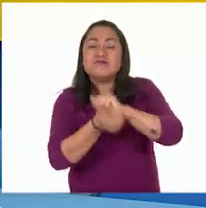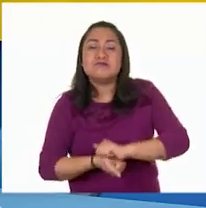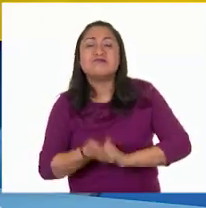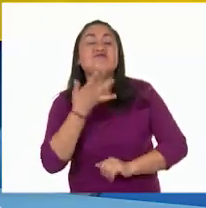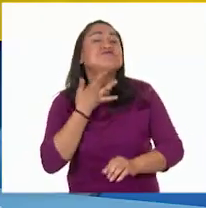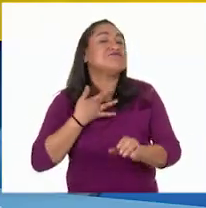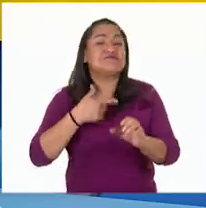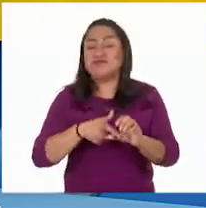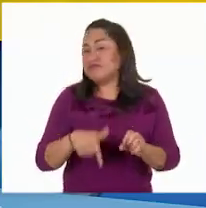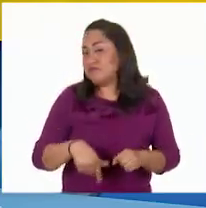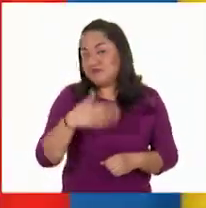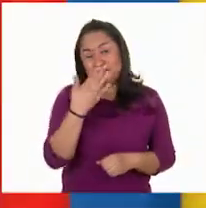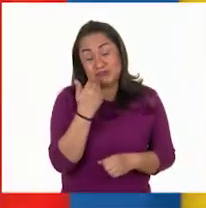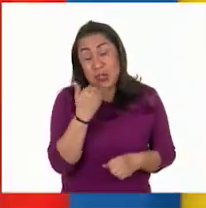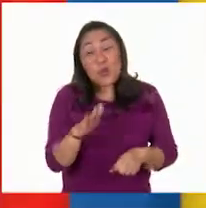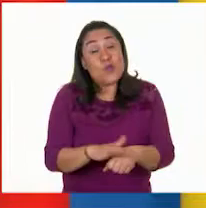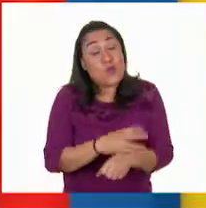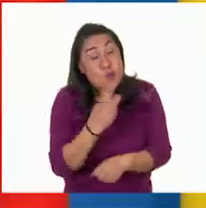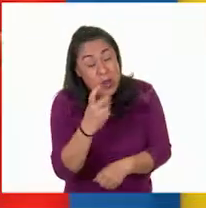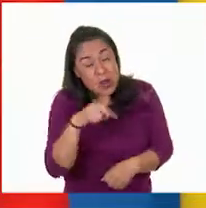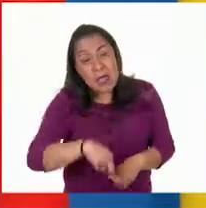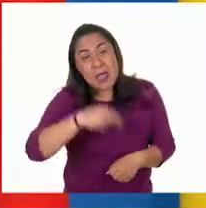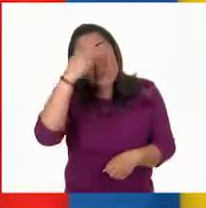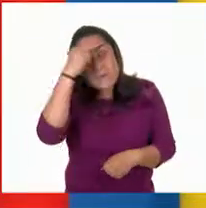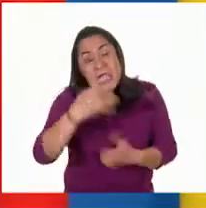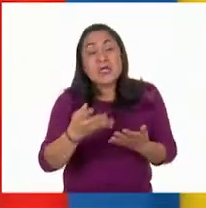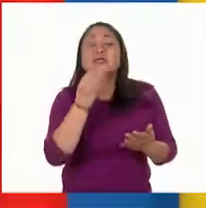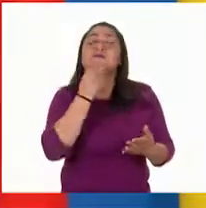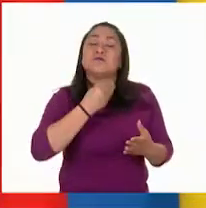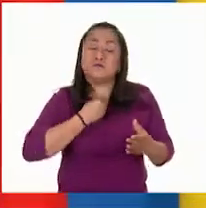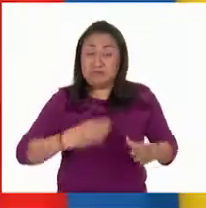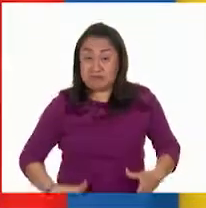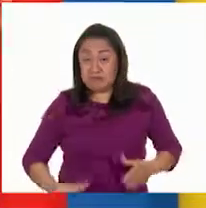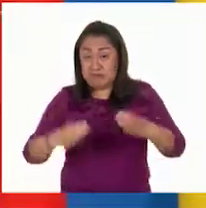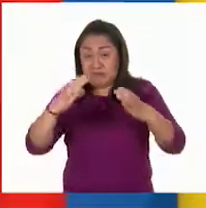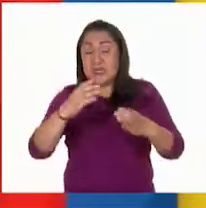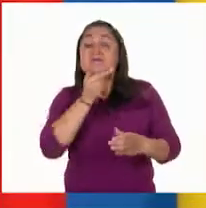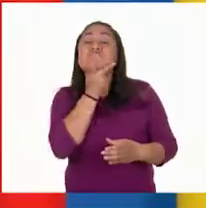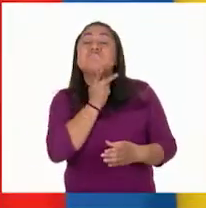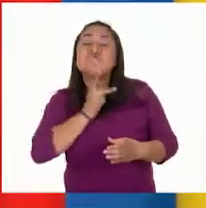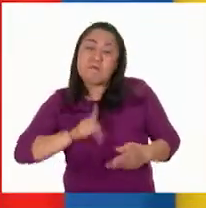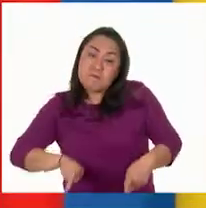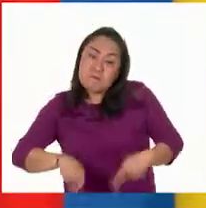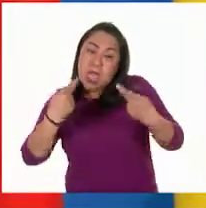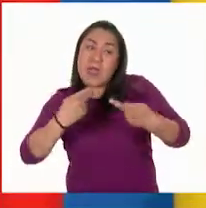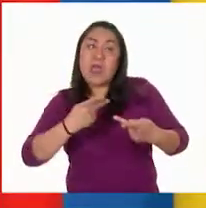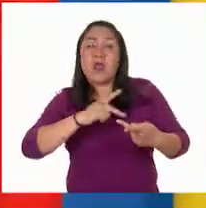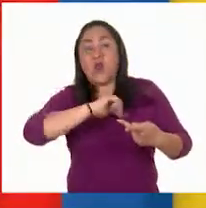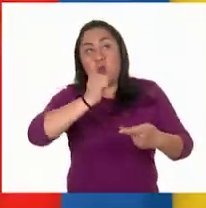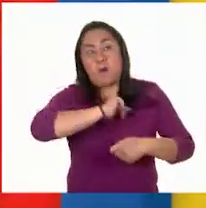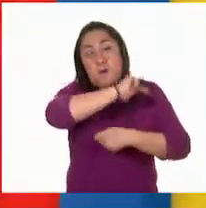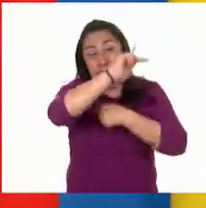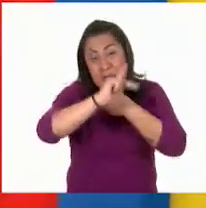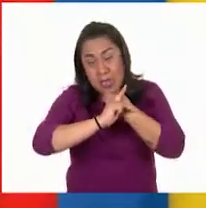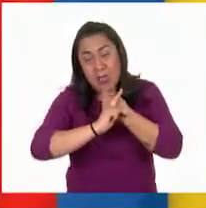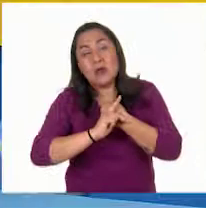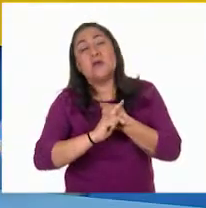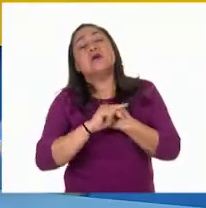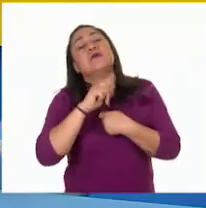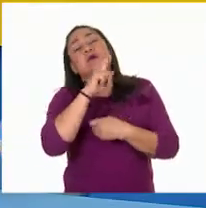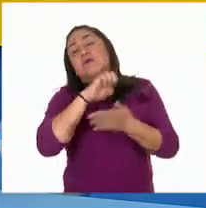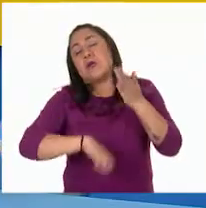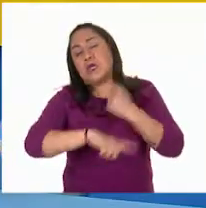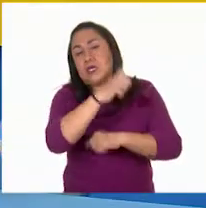obtener gasolina. Es por ello que México vende el petróleo sin procesar a otros países, entre ellos los Estados Unidos.